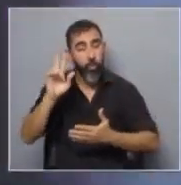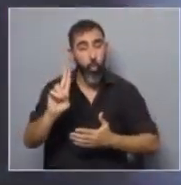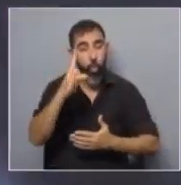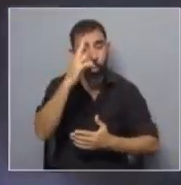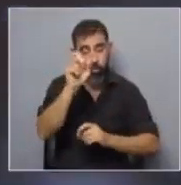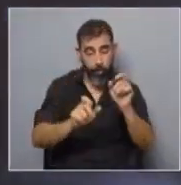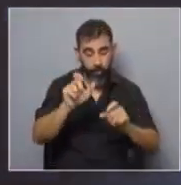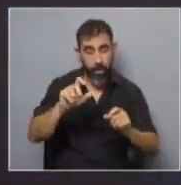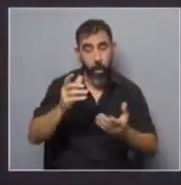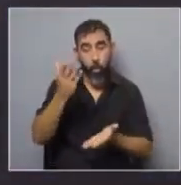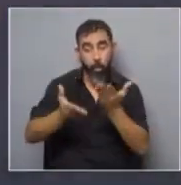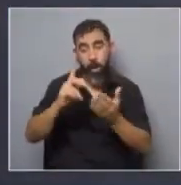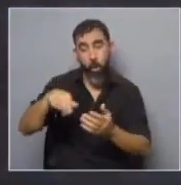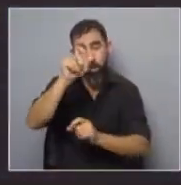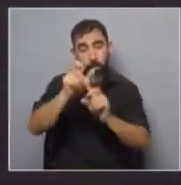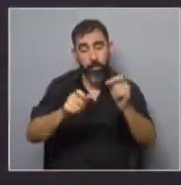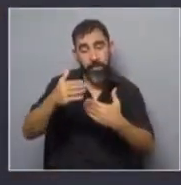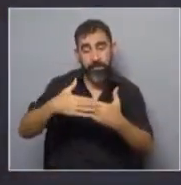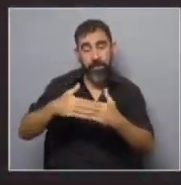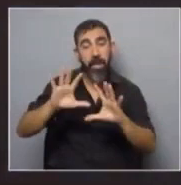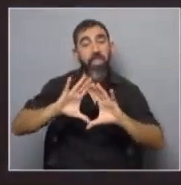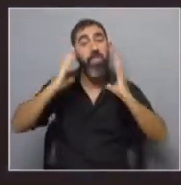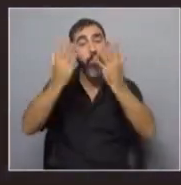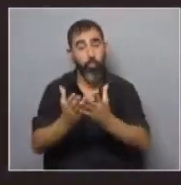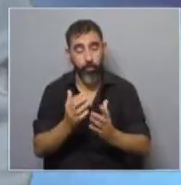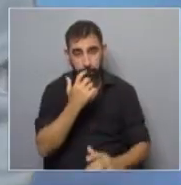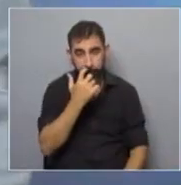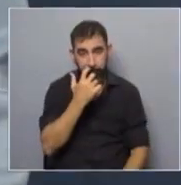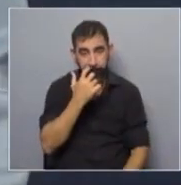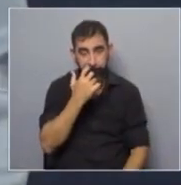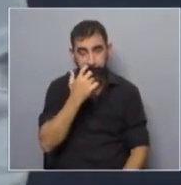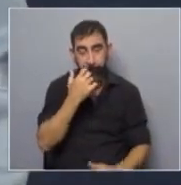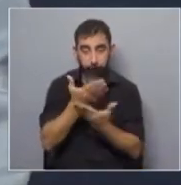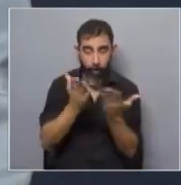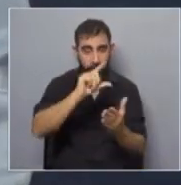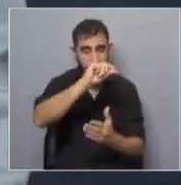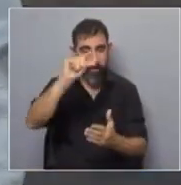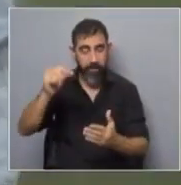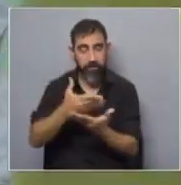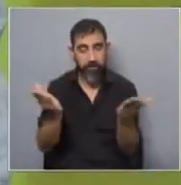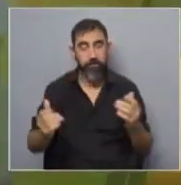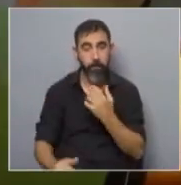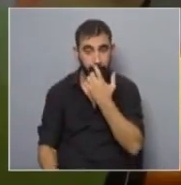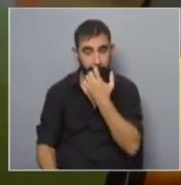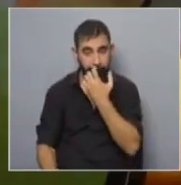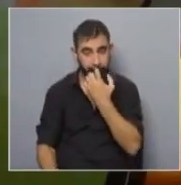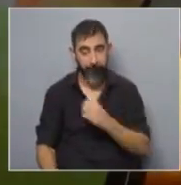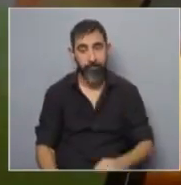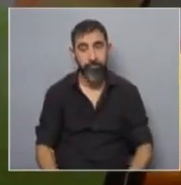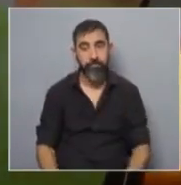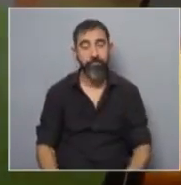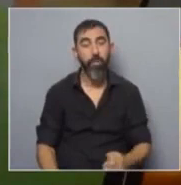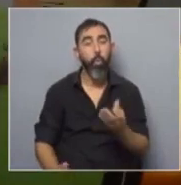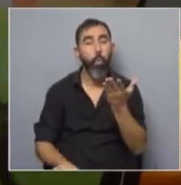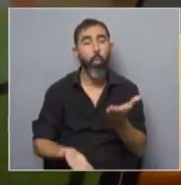con otras poblaciones de Uruguay y de la región y del mundo. Si querés, vamos viendo la gráfica mientras y nos seguís explicando. Ahí tenemos la